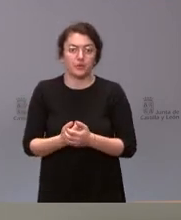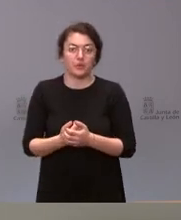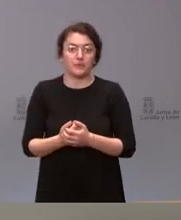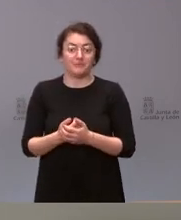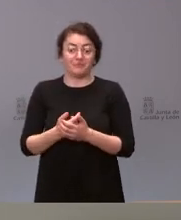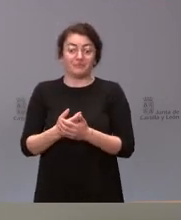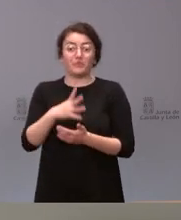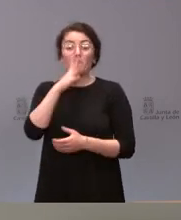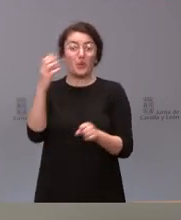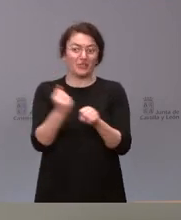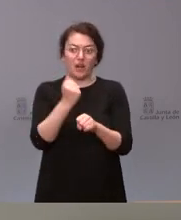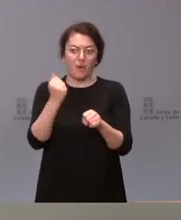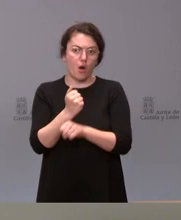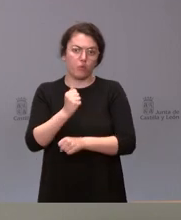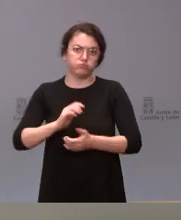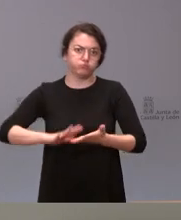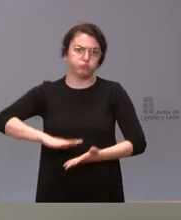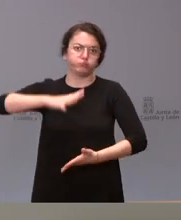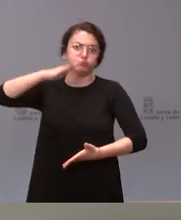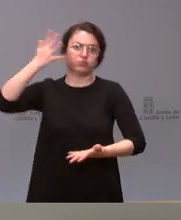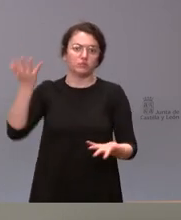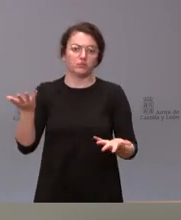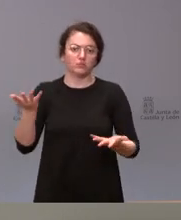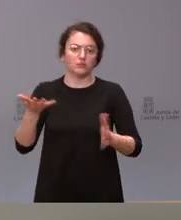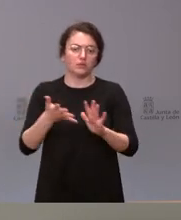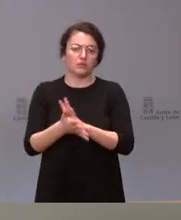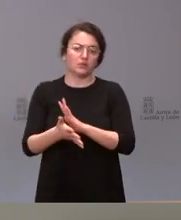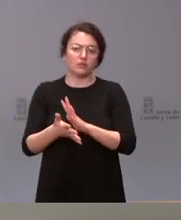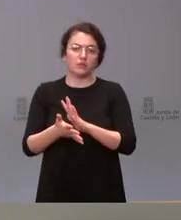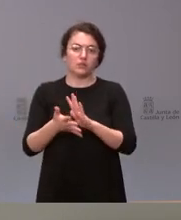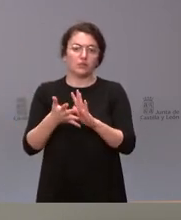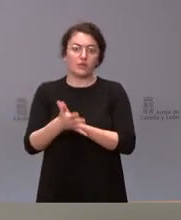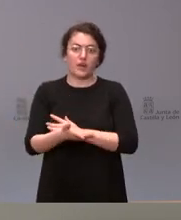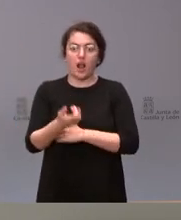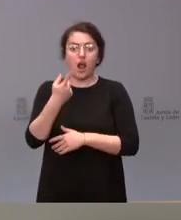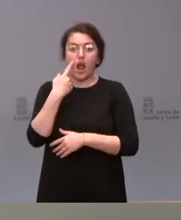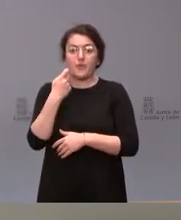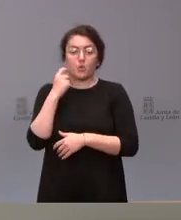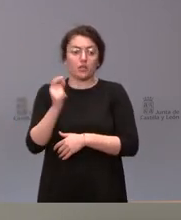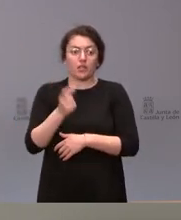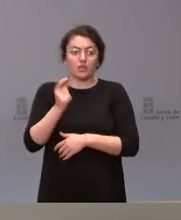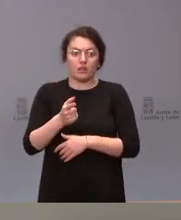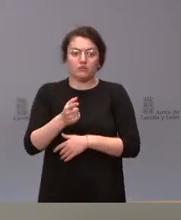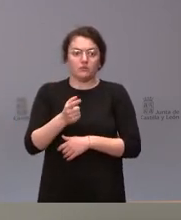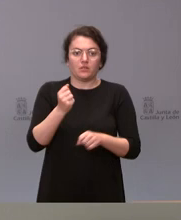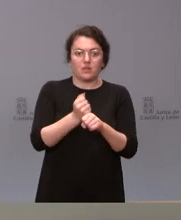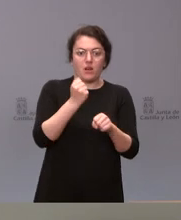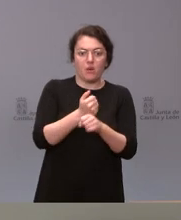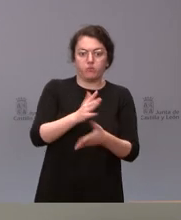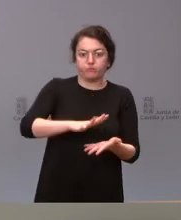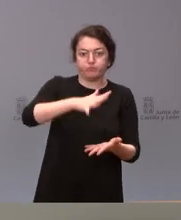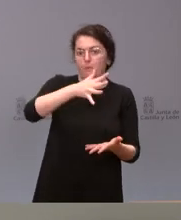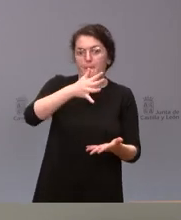etapa pues ha sido mucho más alto y mucho más relevante del que era previsible y del que venía siendo habitual en los ejercicios precedentes lógicamente a medida